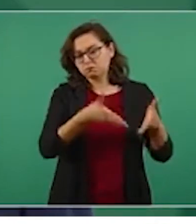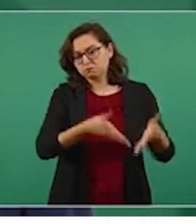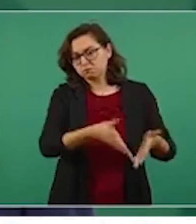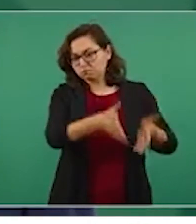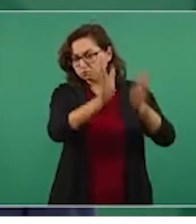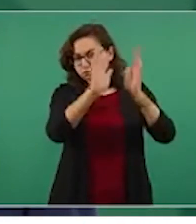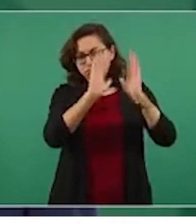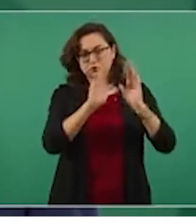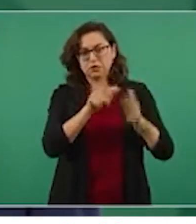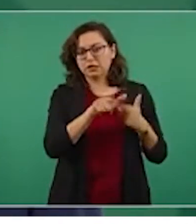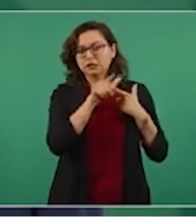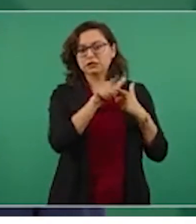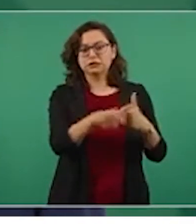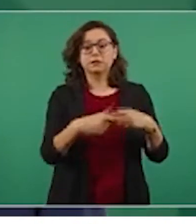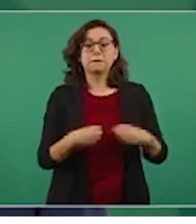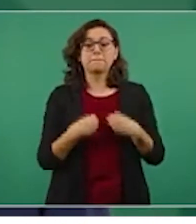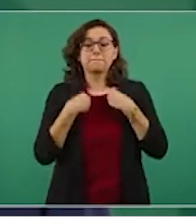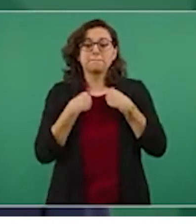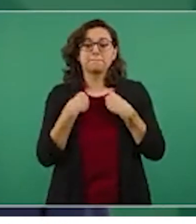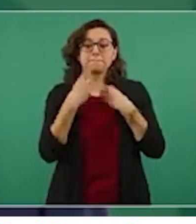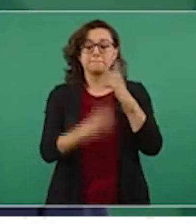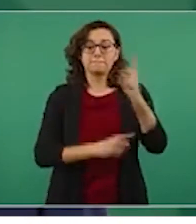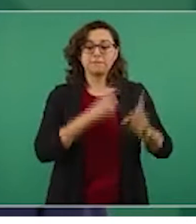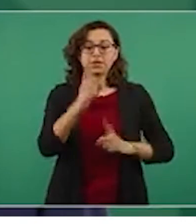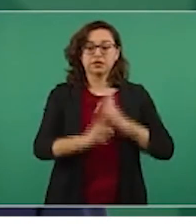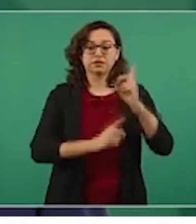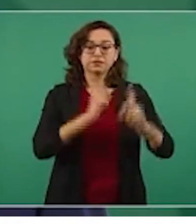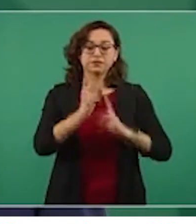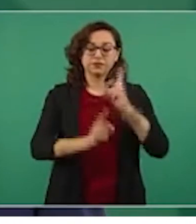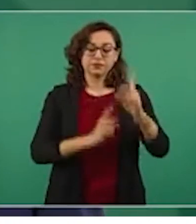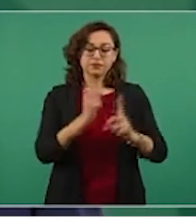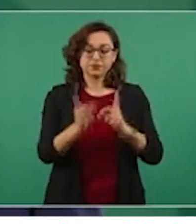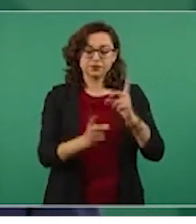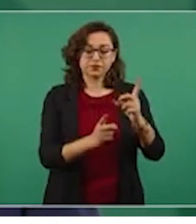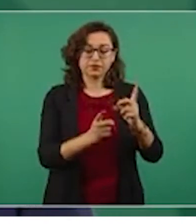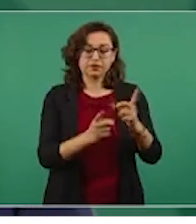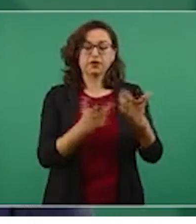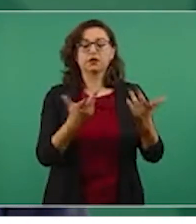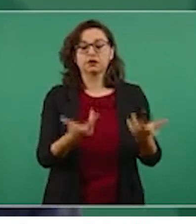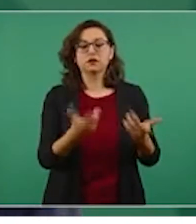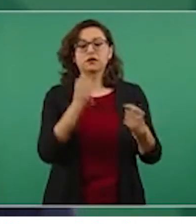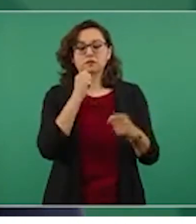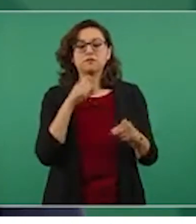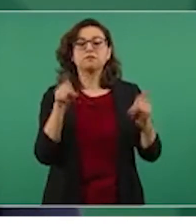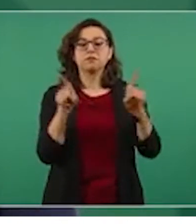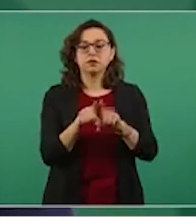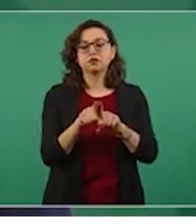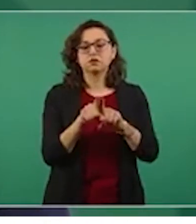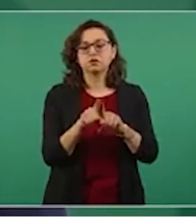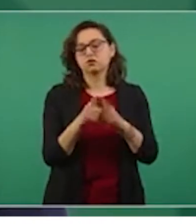y también terminar su carrera